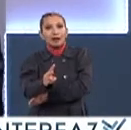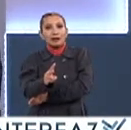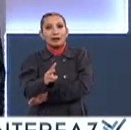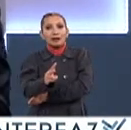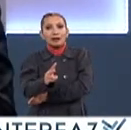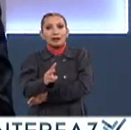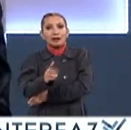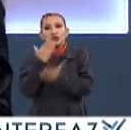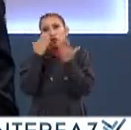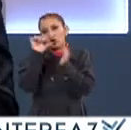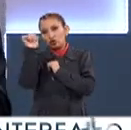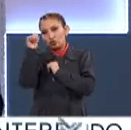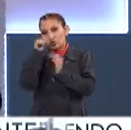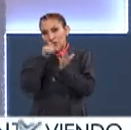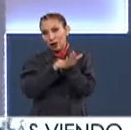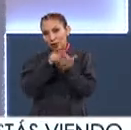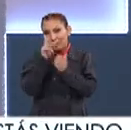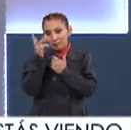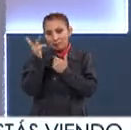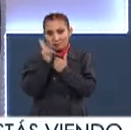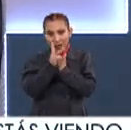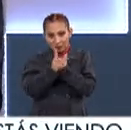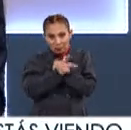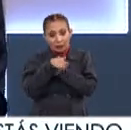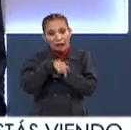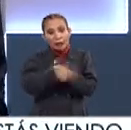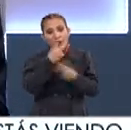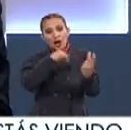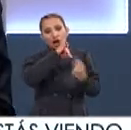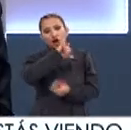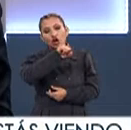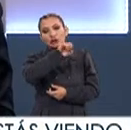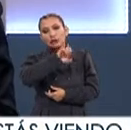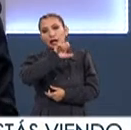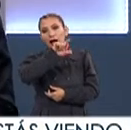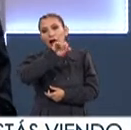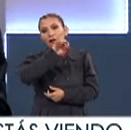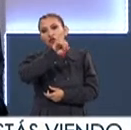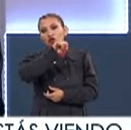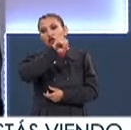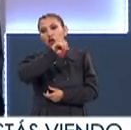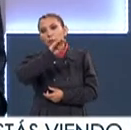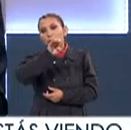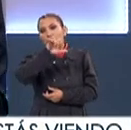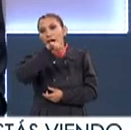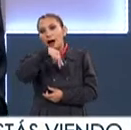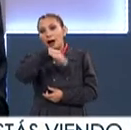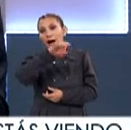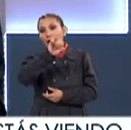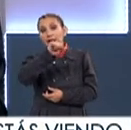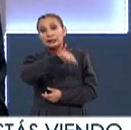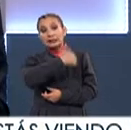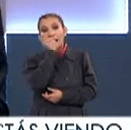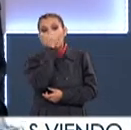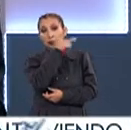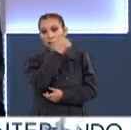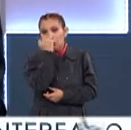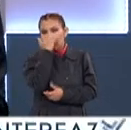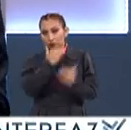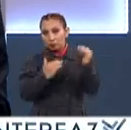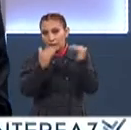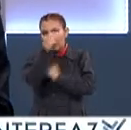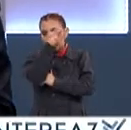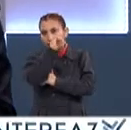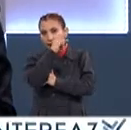De estudiar En el mundo En esta ocasión Se encuentra con nosotros José Alfonso Blancas de Manzano Él es alumno De la Escuela